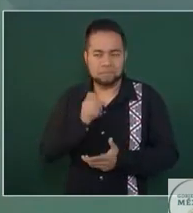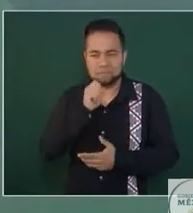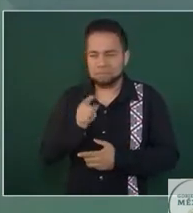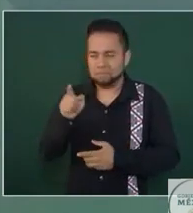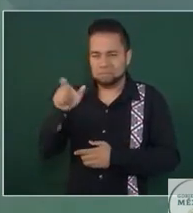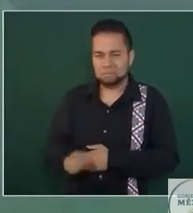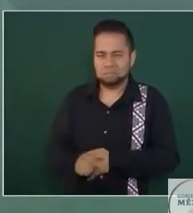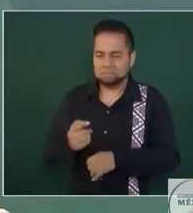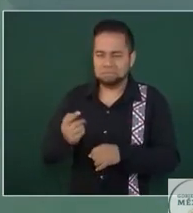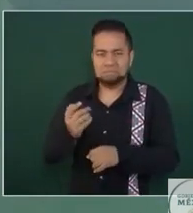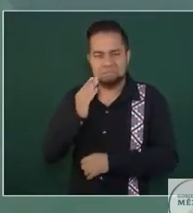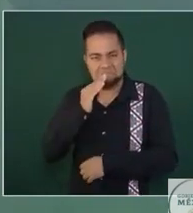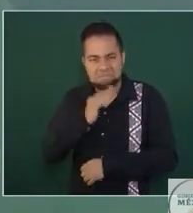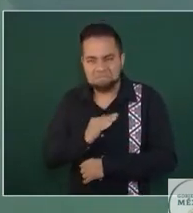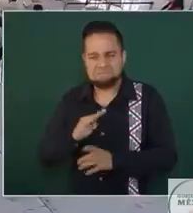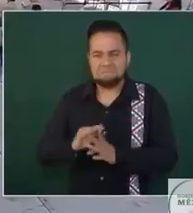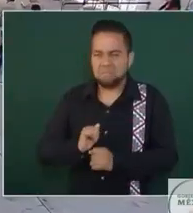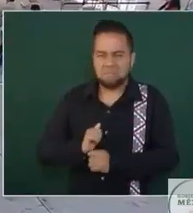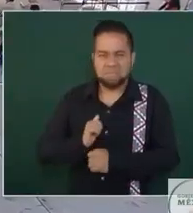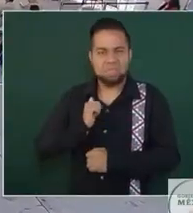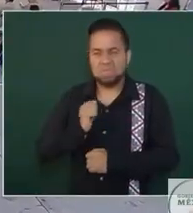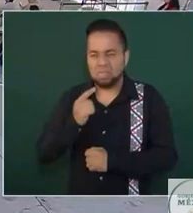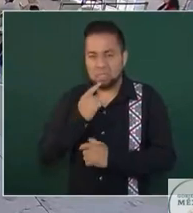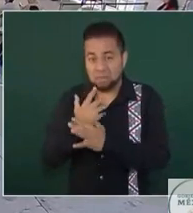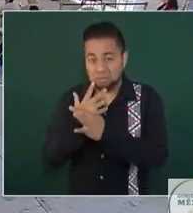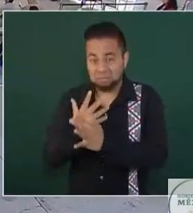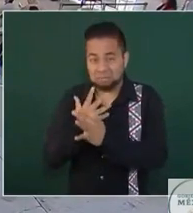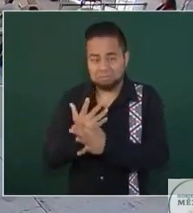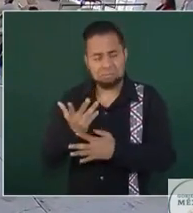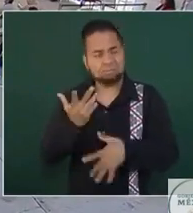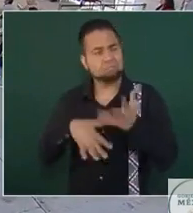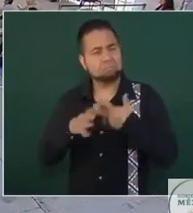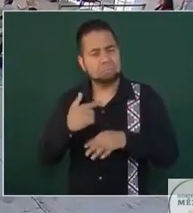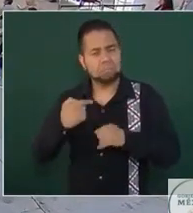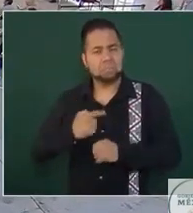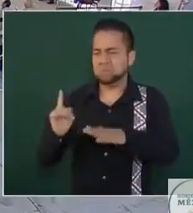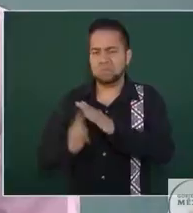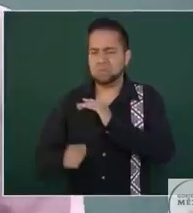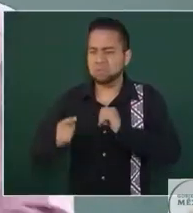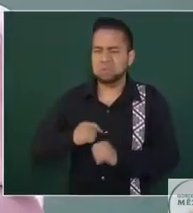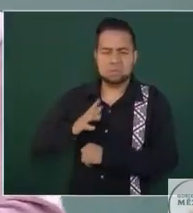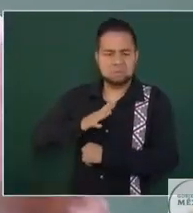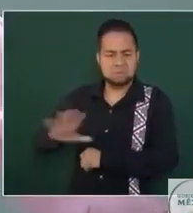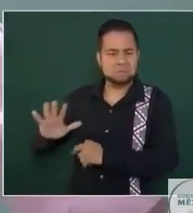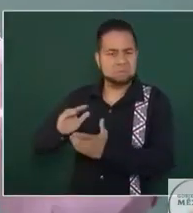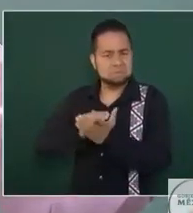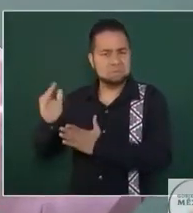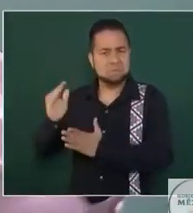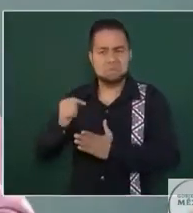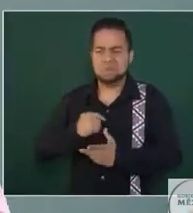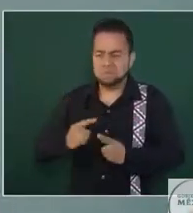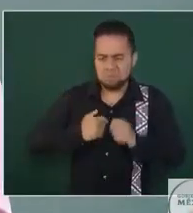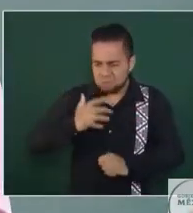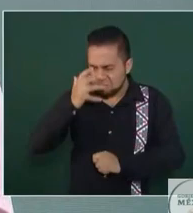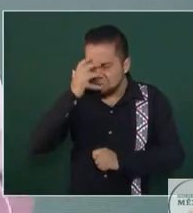hablan de que van a ser intolerantes y que no les va a temblar la